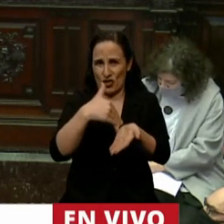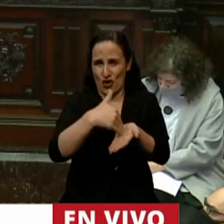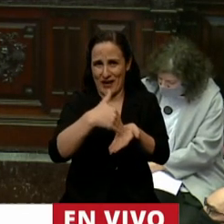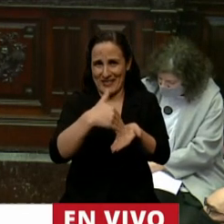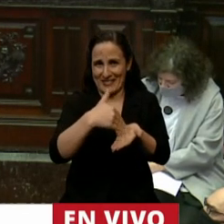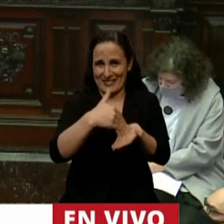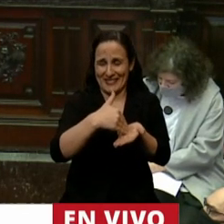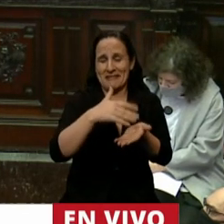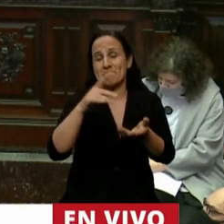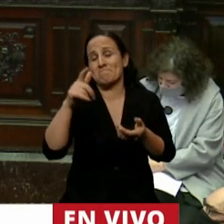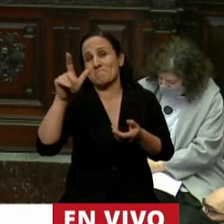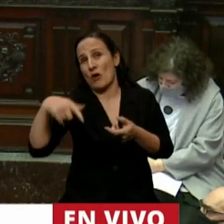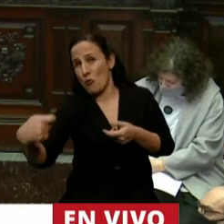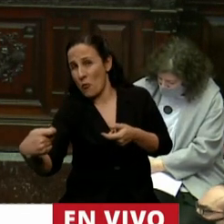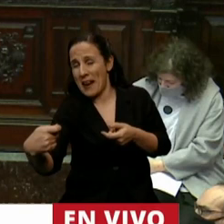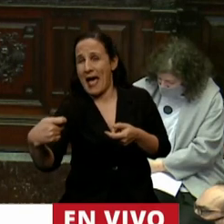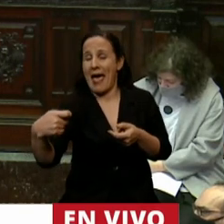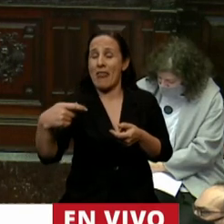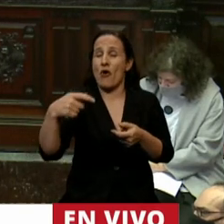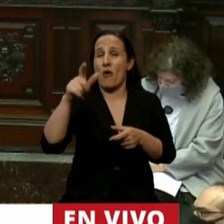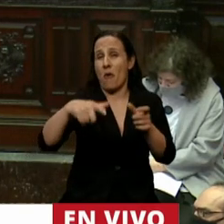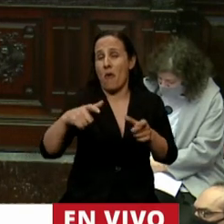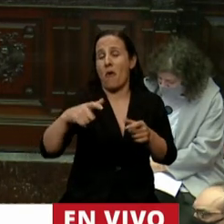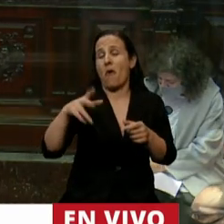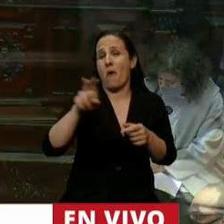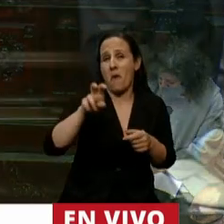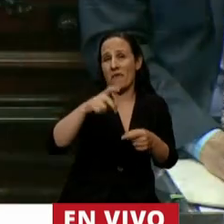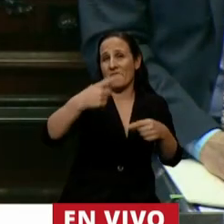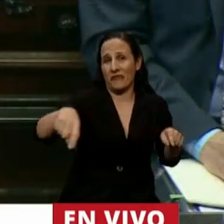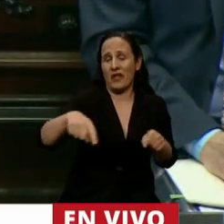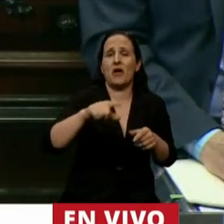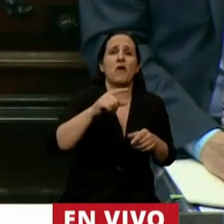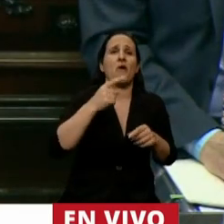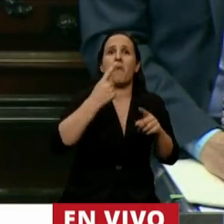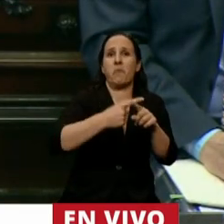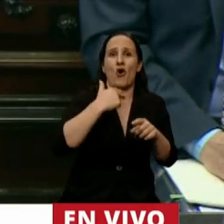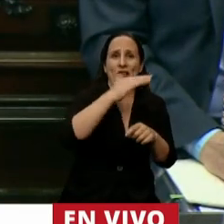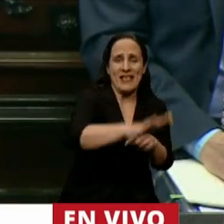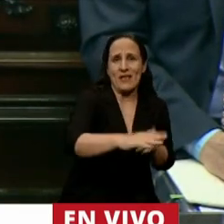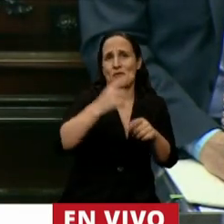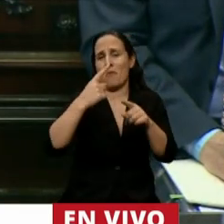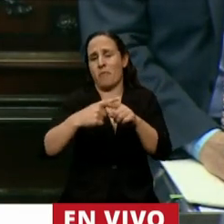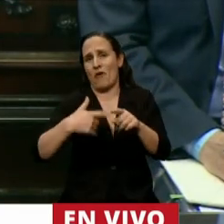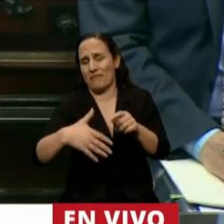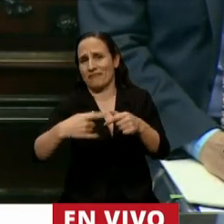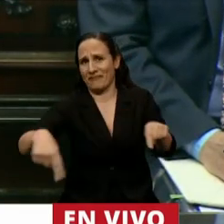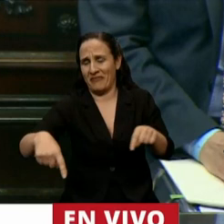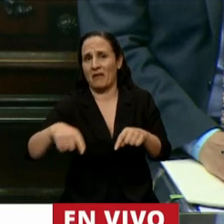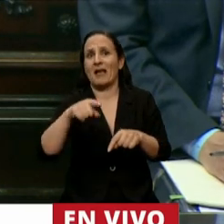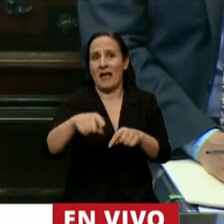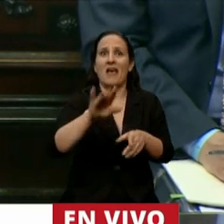de entrejubilados y perceptores de AUH o AUV quedaron endeudados con la ANSES